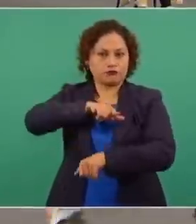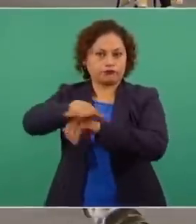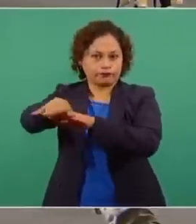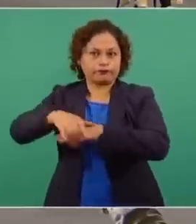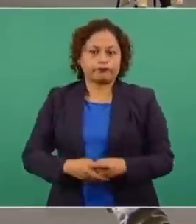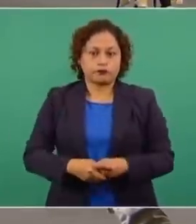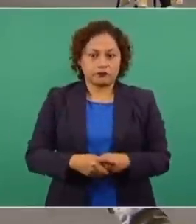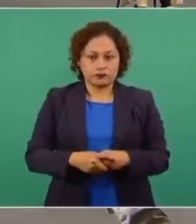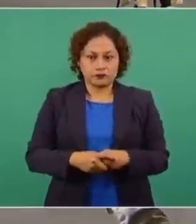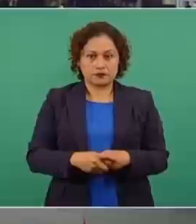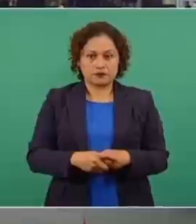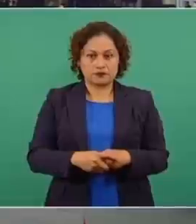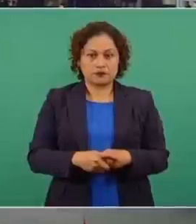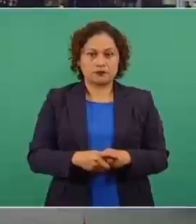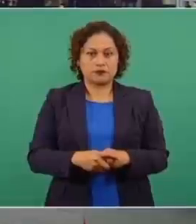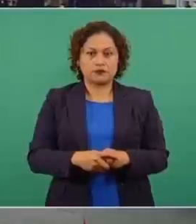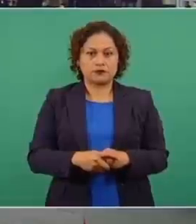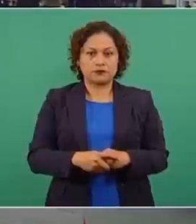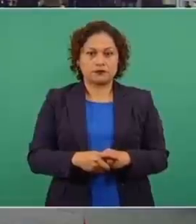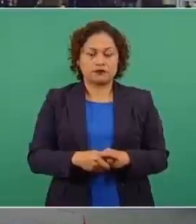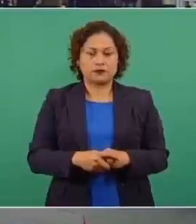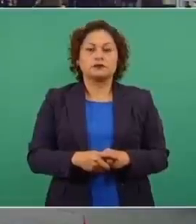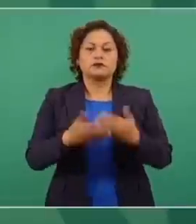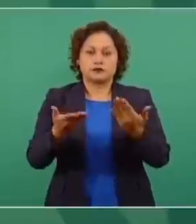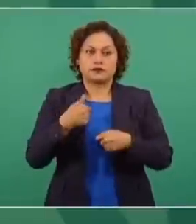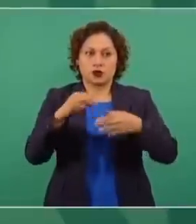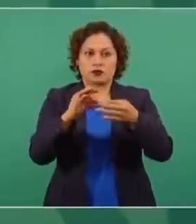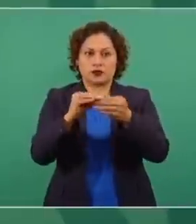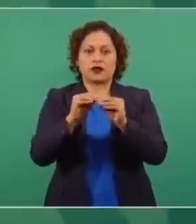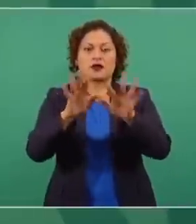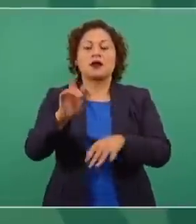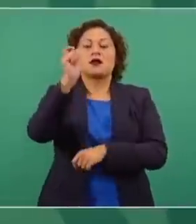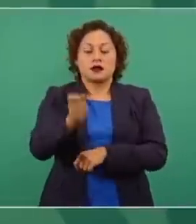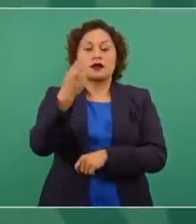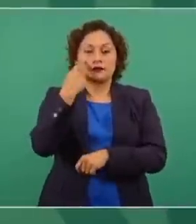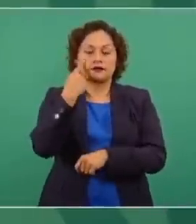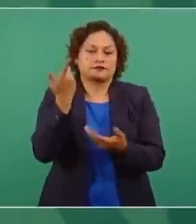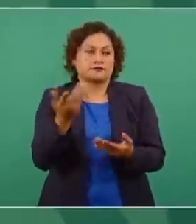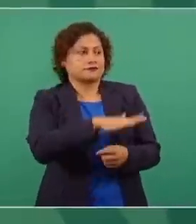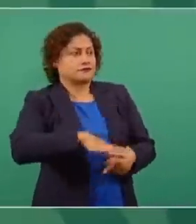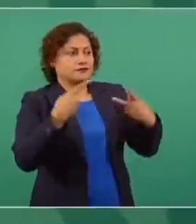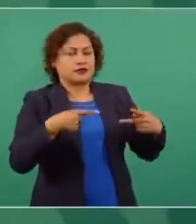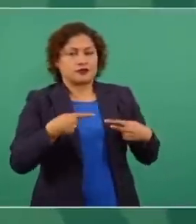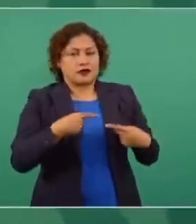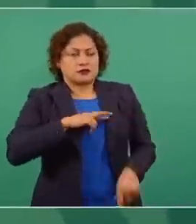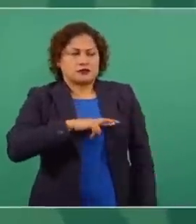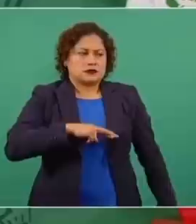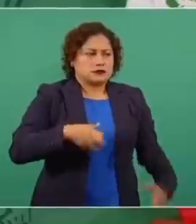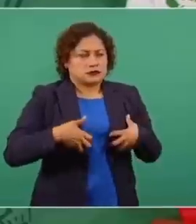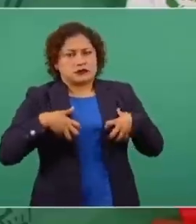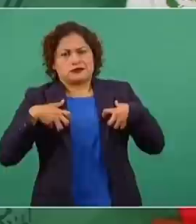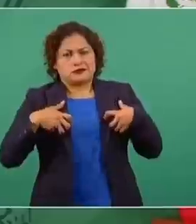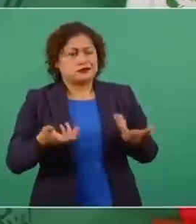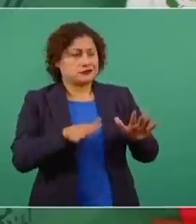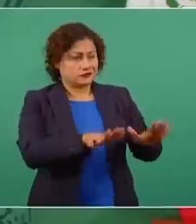esto, es mucho el coraje, andan de mal humor, deberían de serenarse,